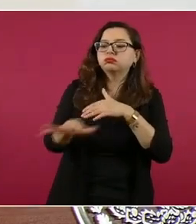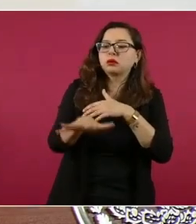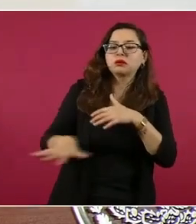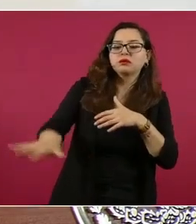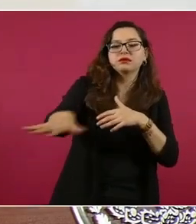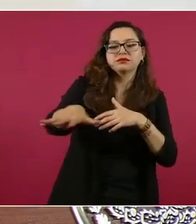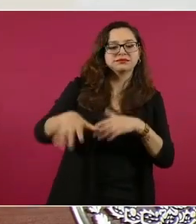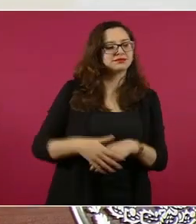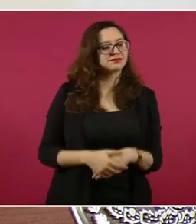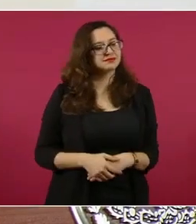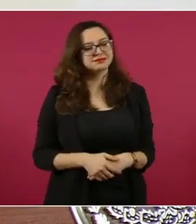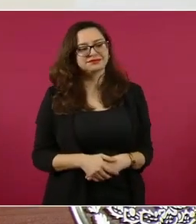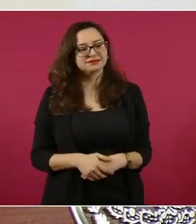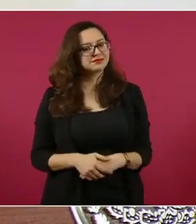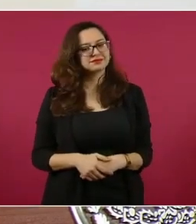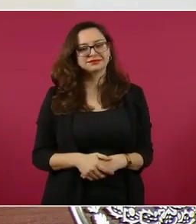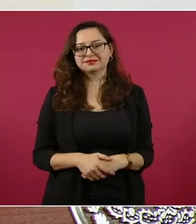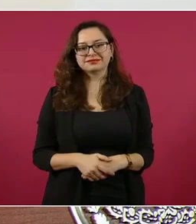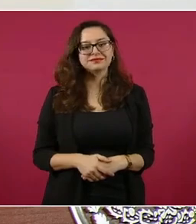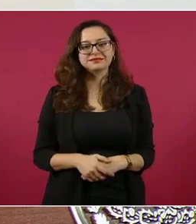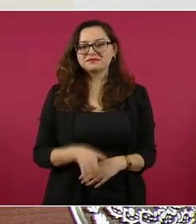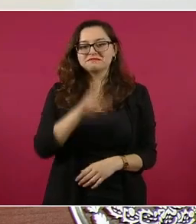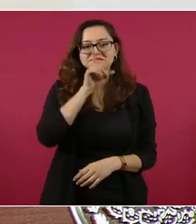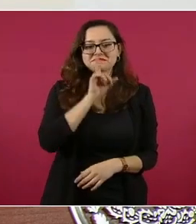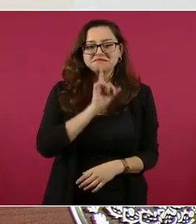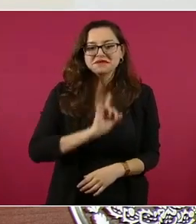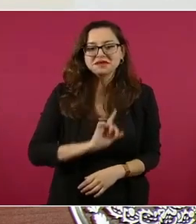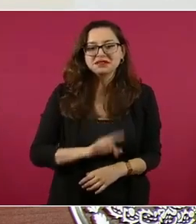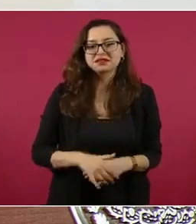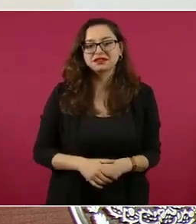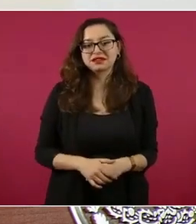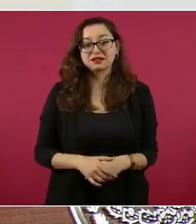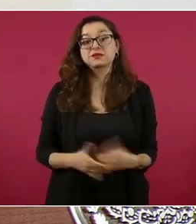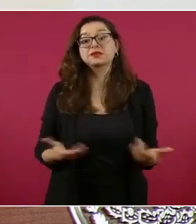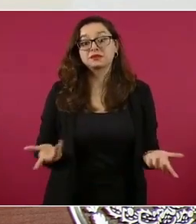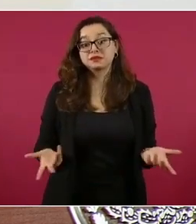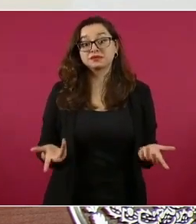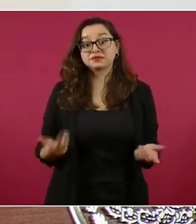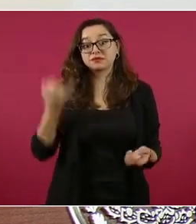Increíble. Por eso había que darle a los de arriba.